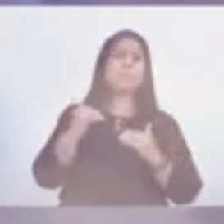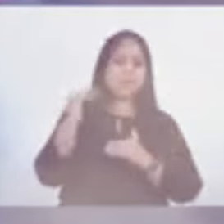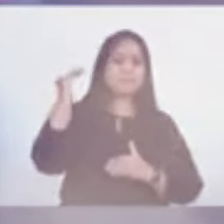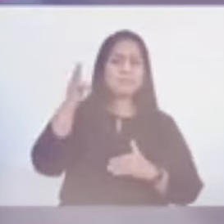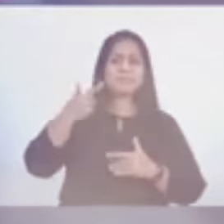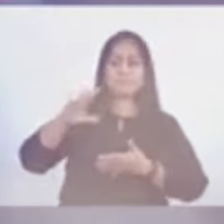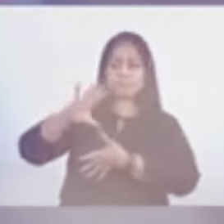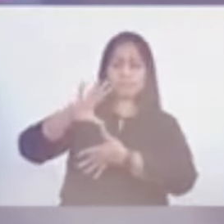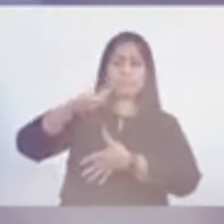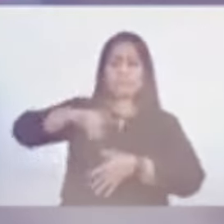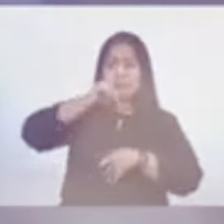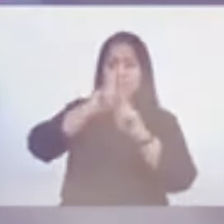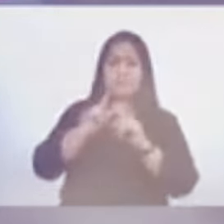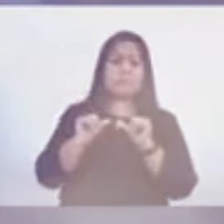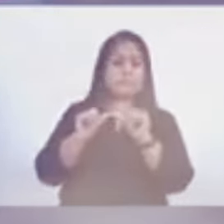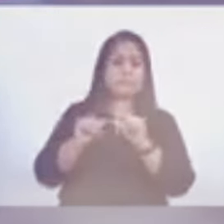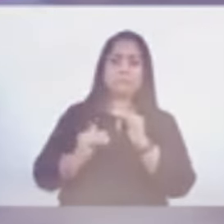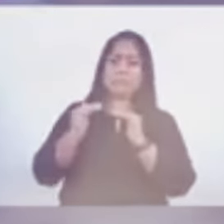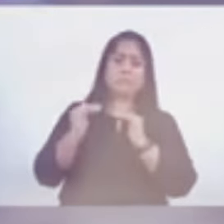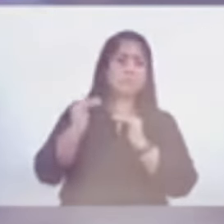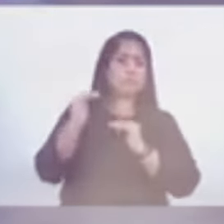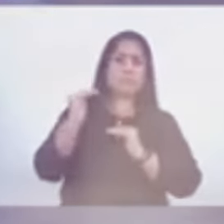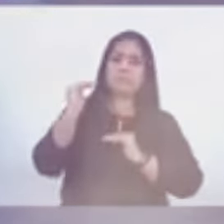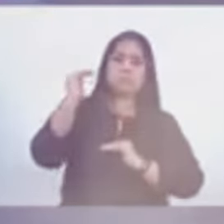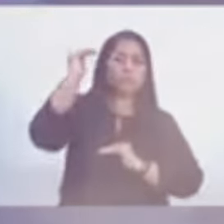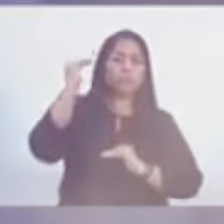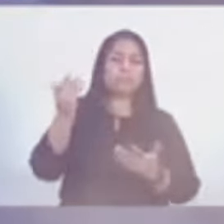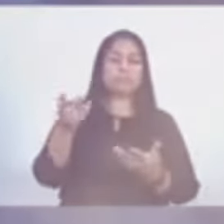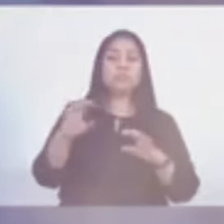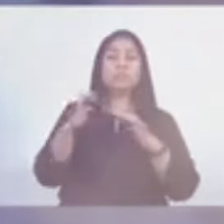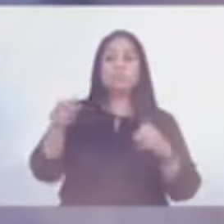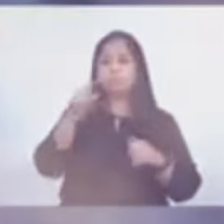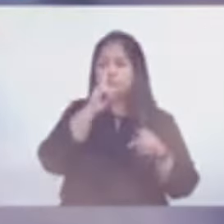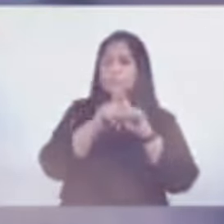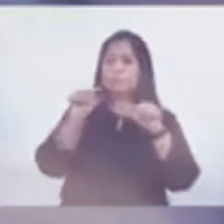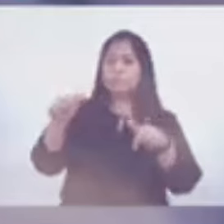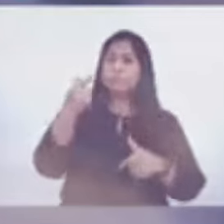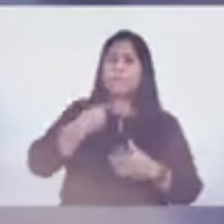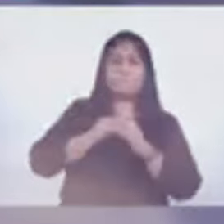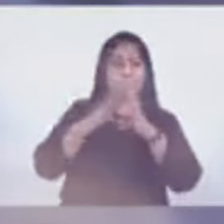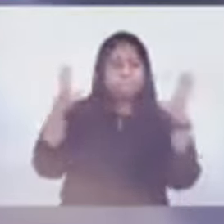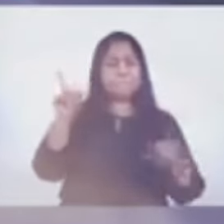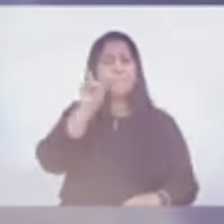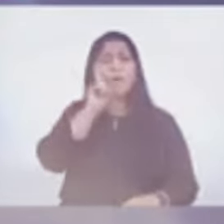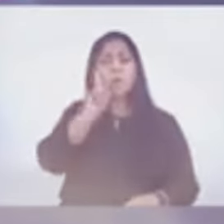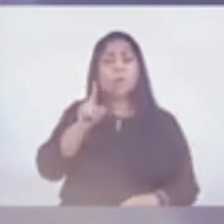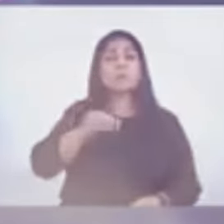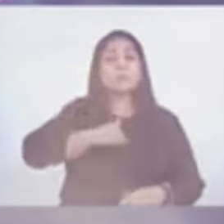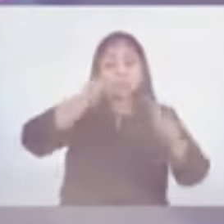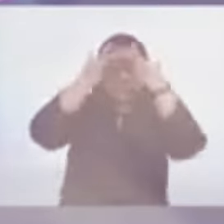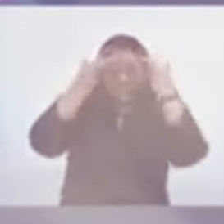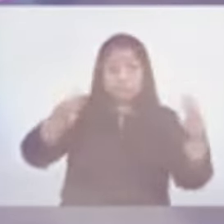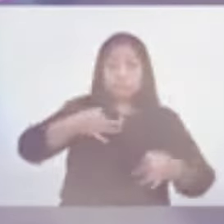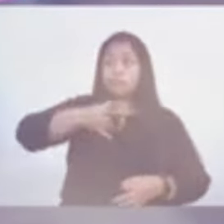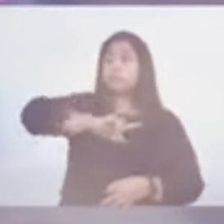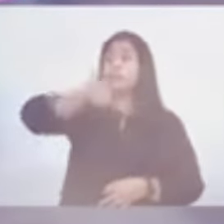y sigue incrementándose paulatinamente. La mayoría de jóvenes que deciden irse a otro